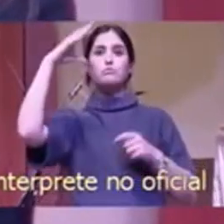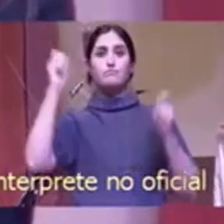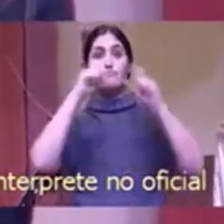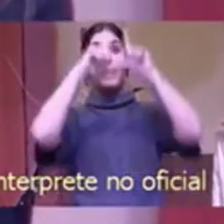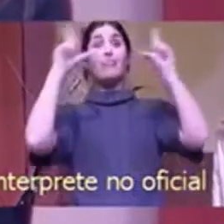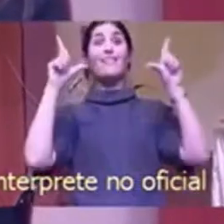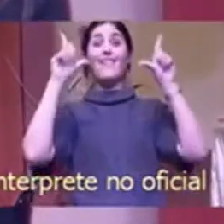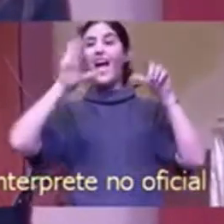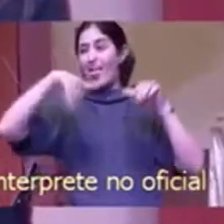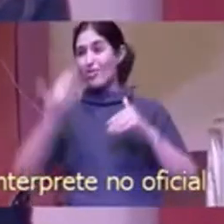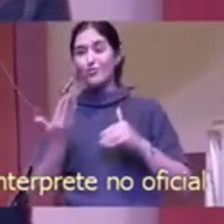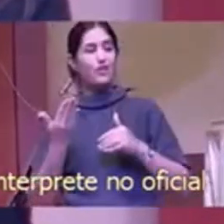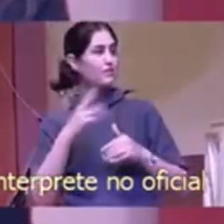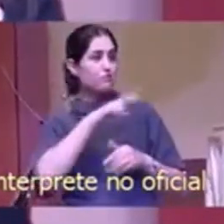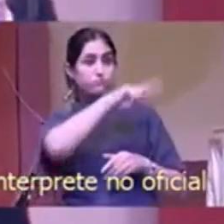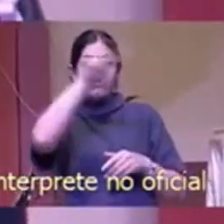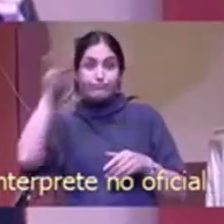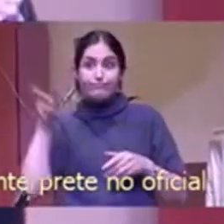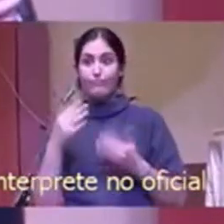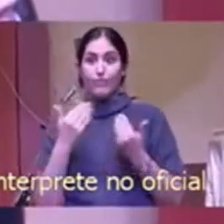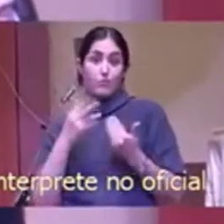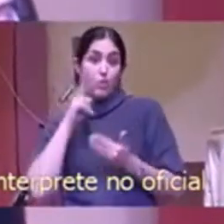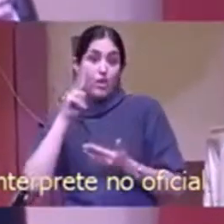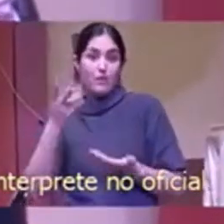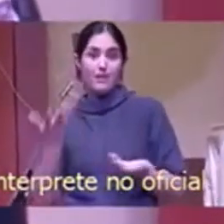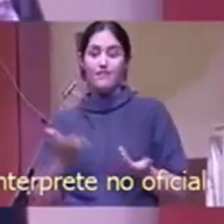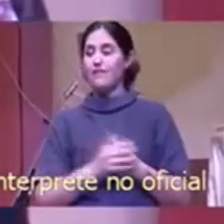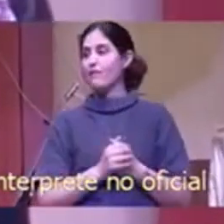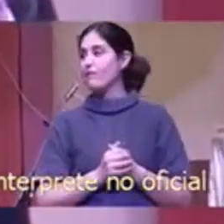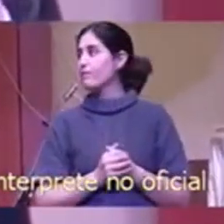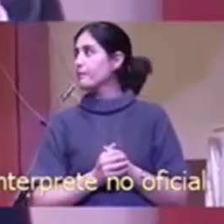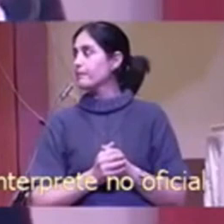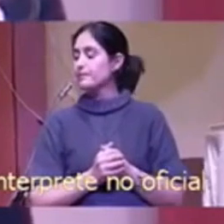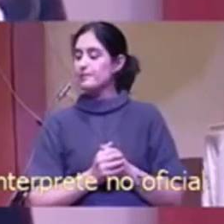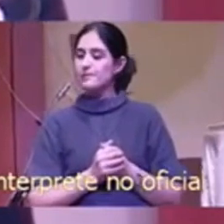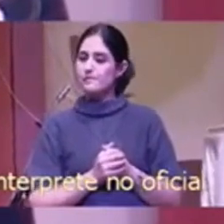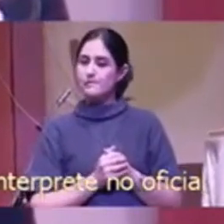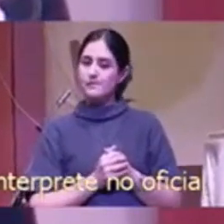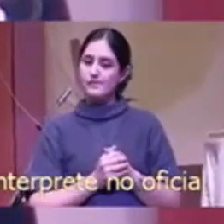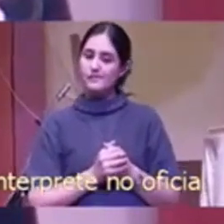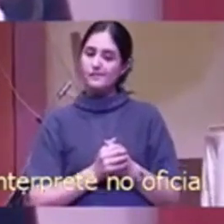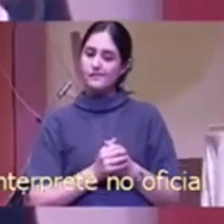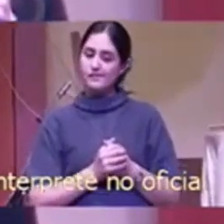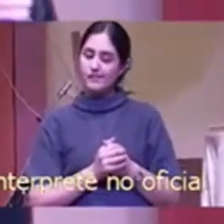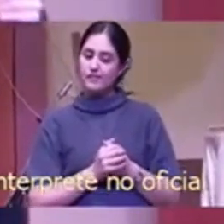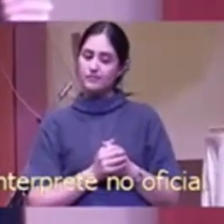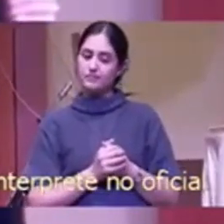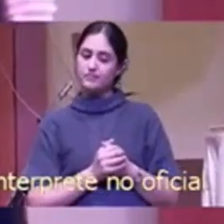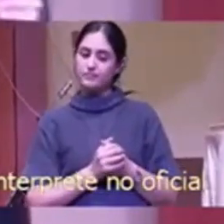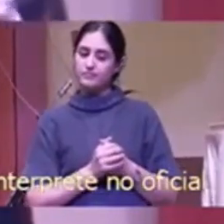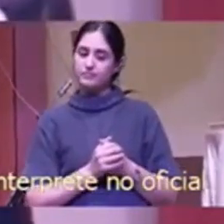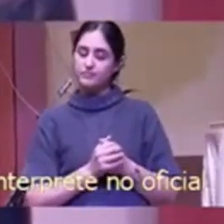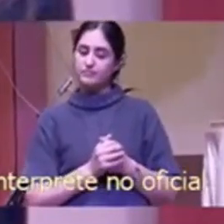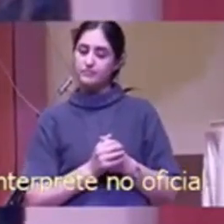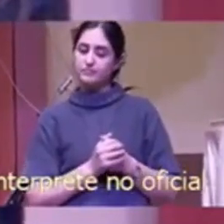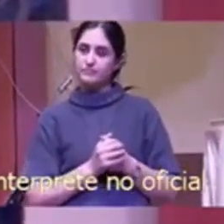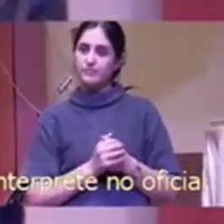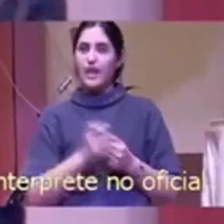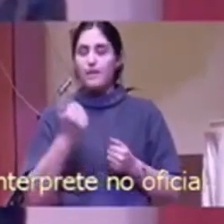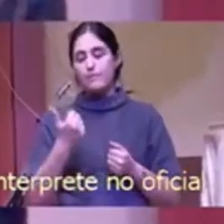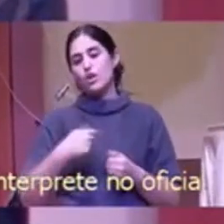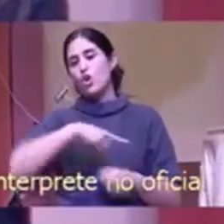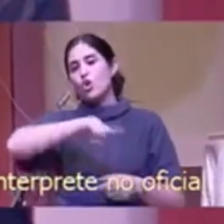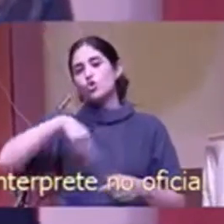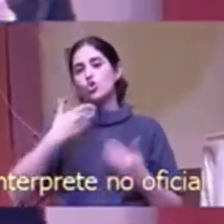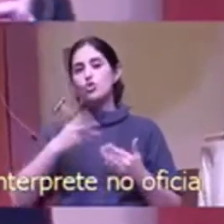Sin embargo si miro bien todavía hay algunas sombras que